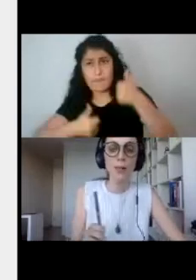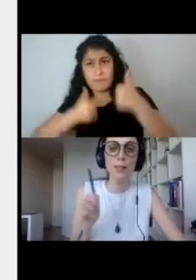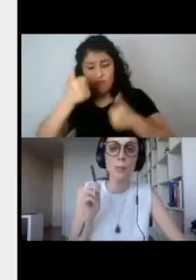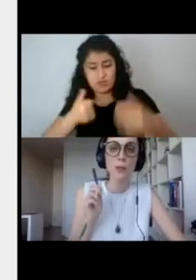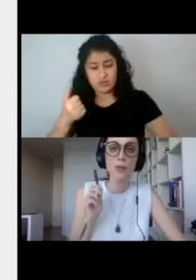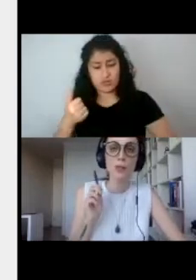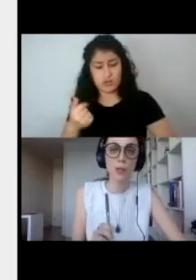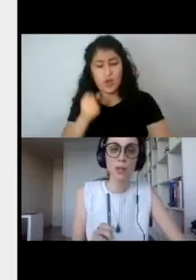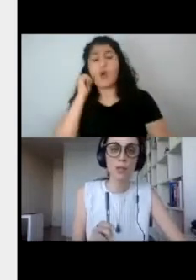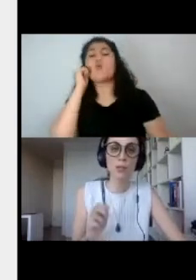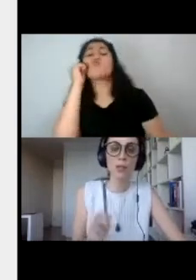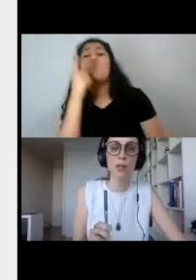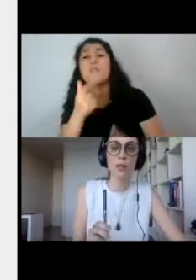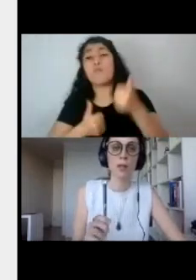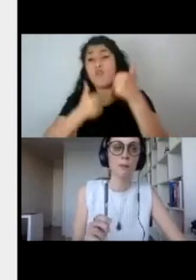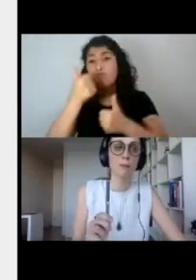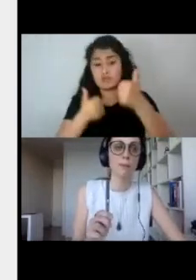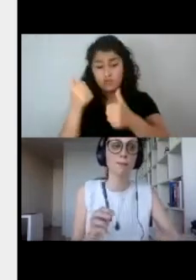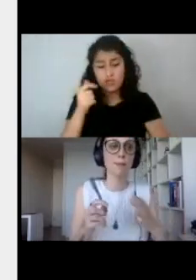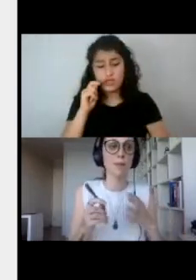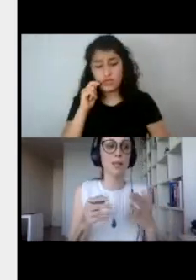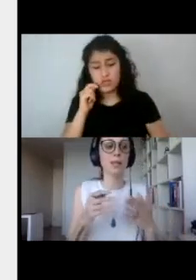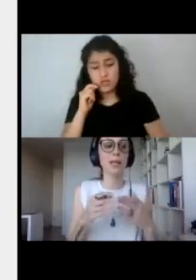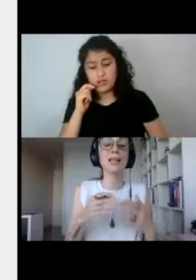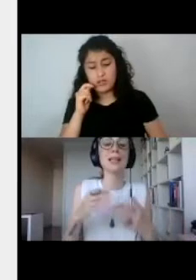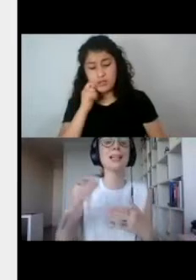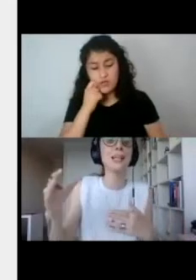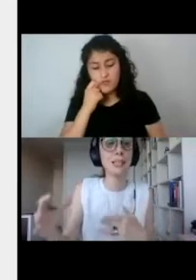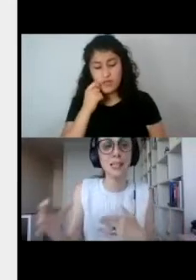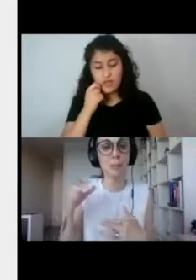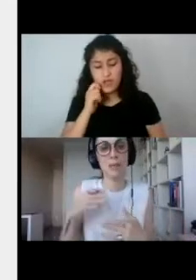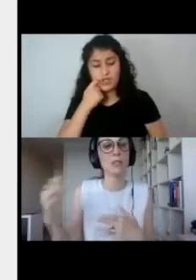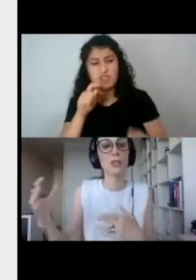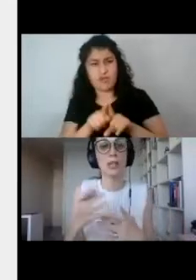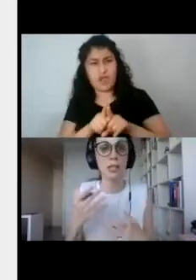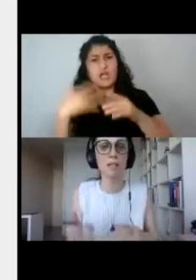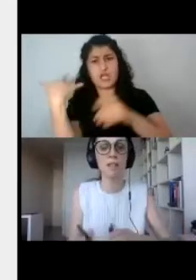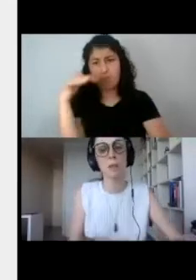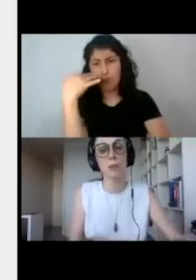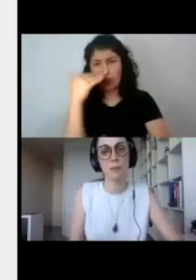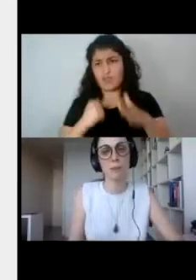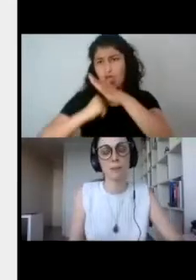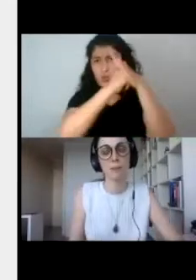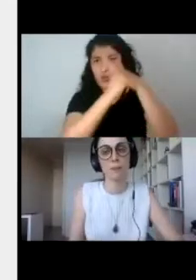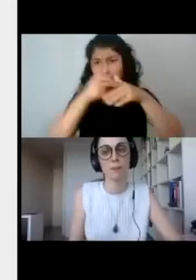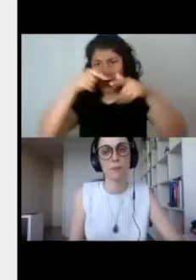¿Cuántas de esas profesiones son de alta jerarquía para la sociedad en la que vivimos?